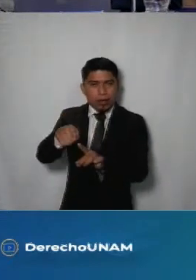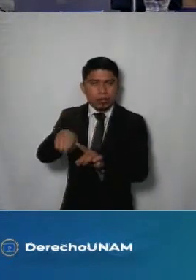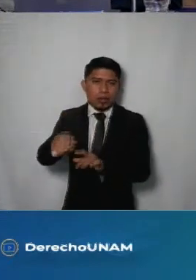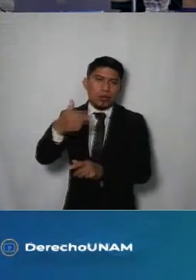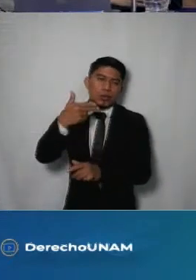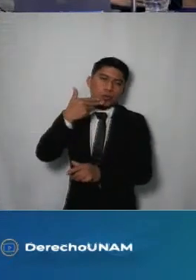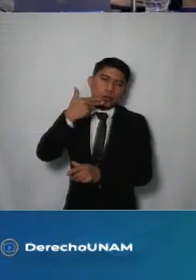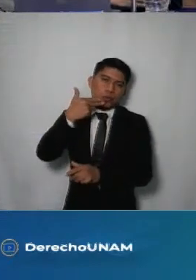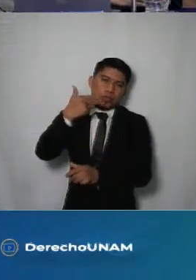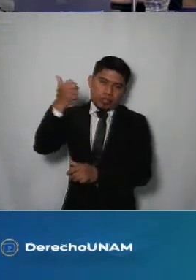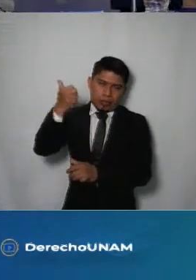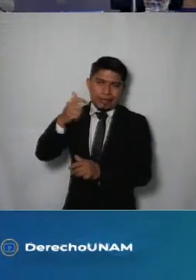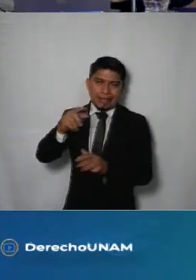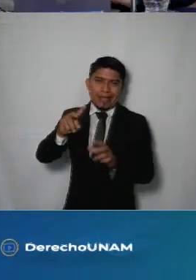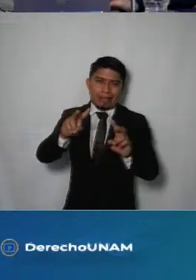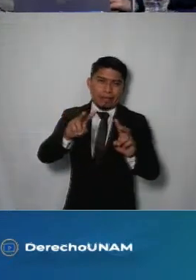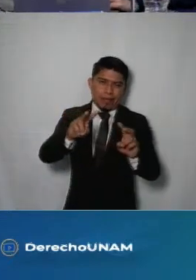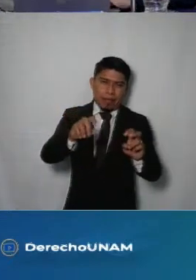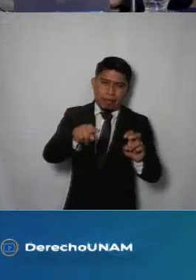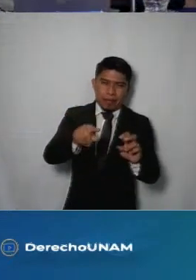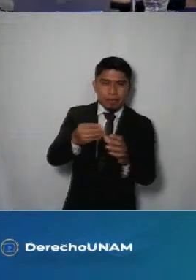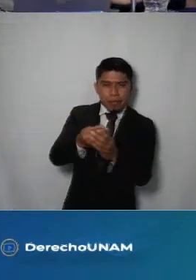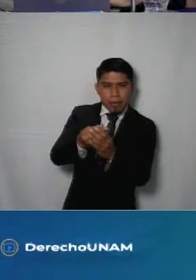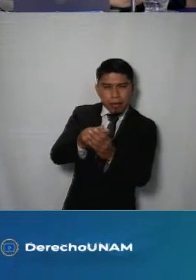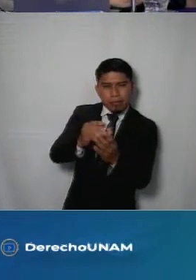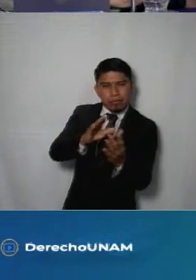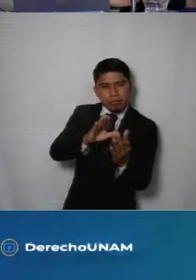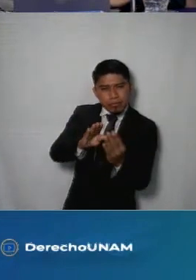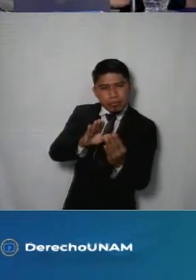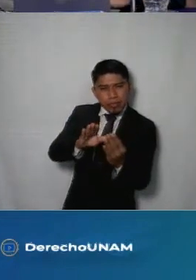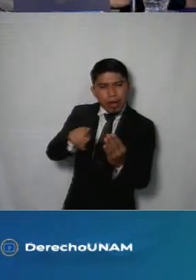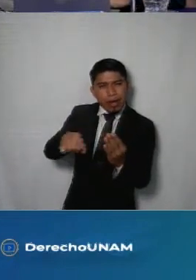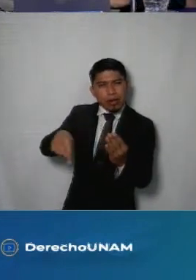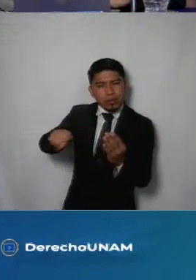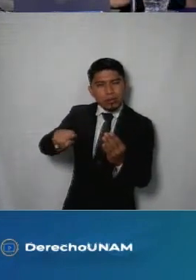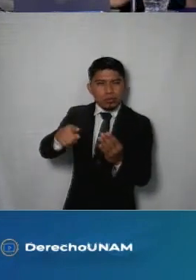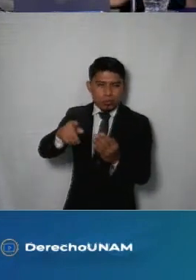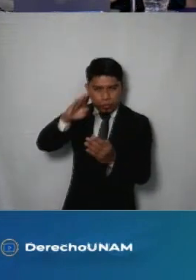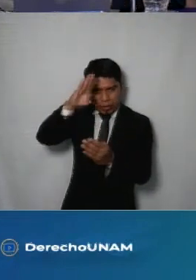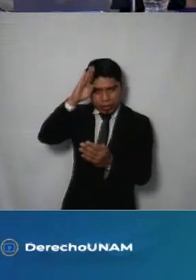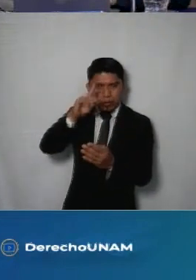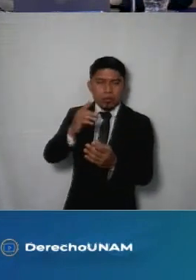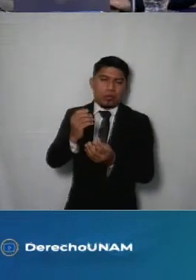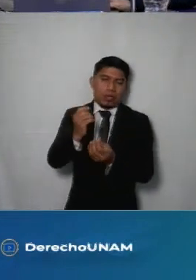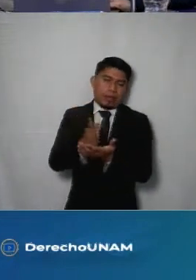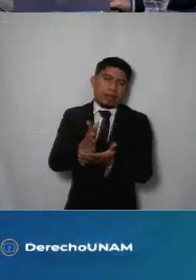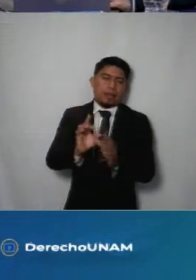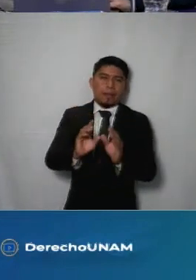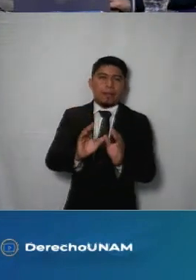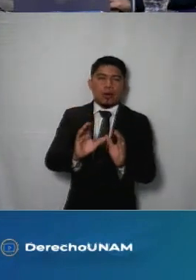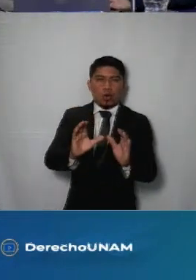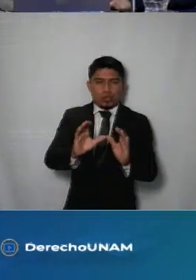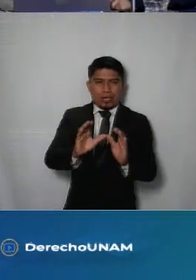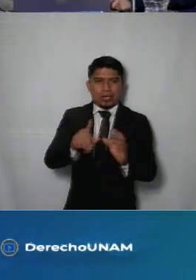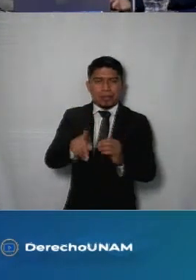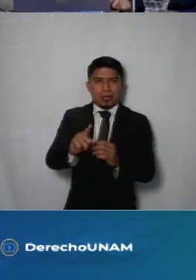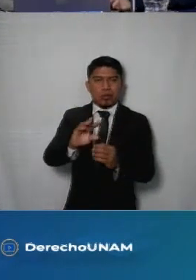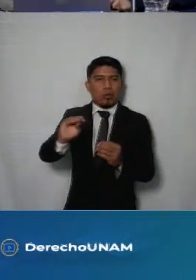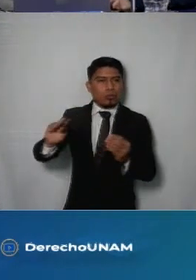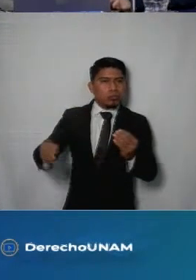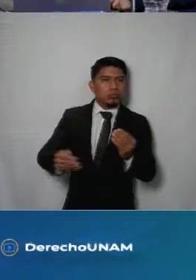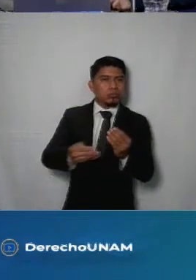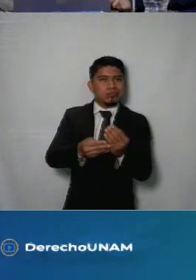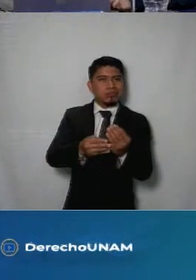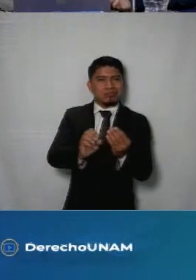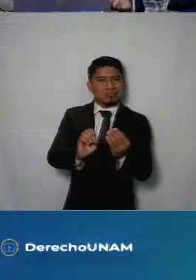de los suicidios y la parte de capacitación del equipo laboral pues decía que mandaba las constancias pero no anexa la respuesta a las